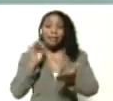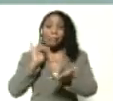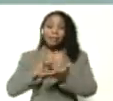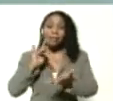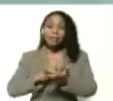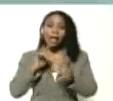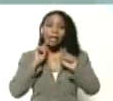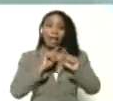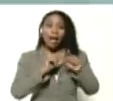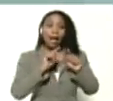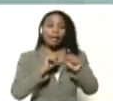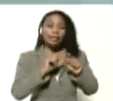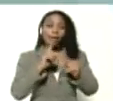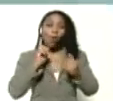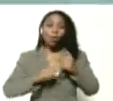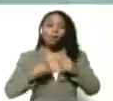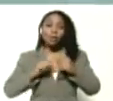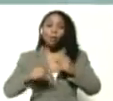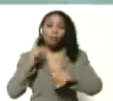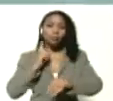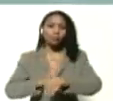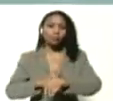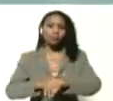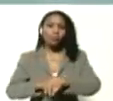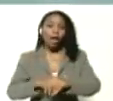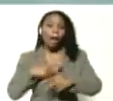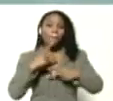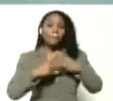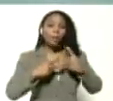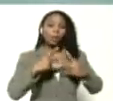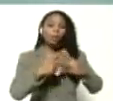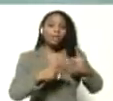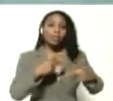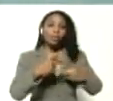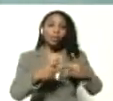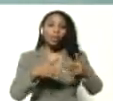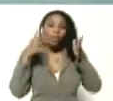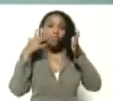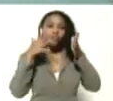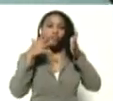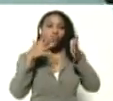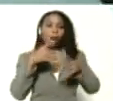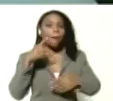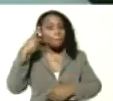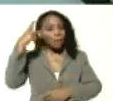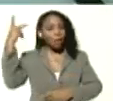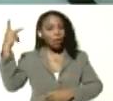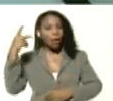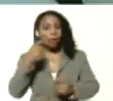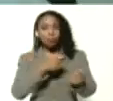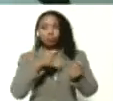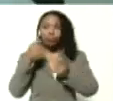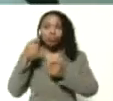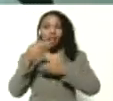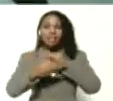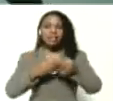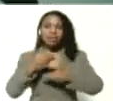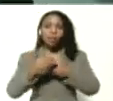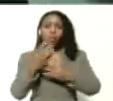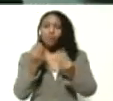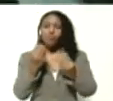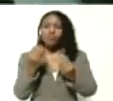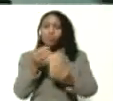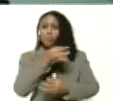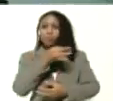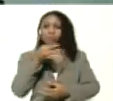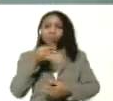estos últimos tiempos el proceso de asesorías pedagógicas se está llevando a cabo con mucho éxito